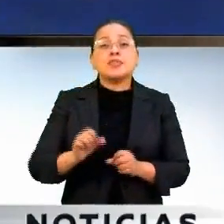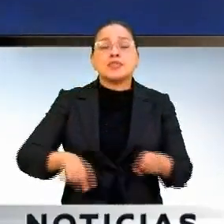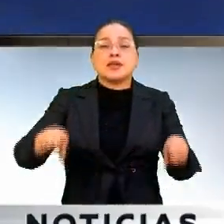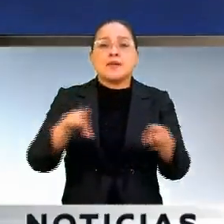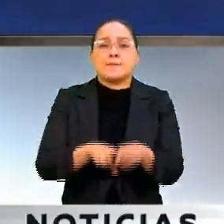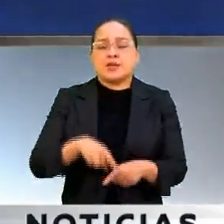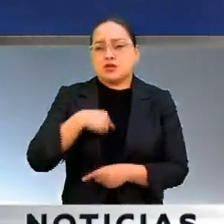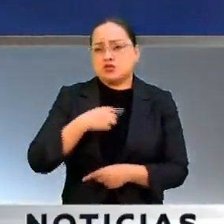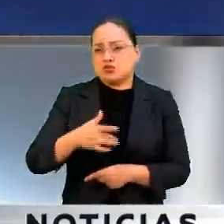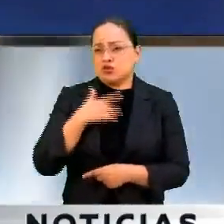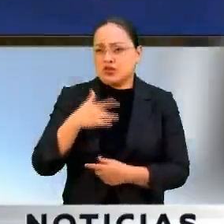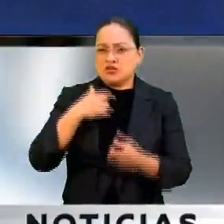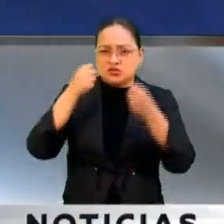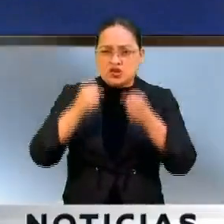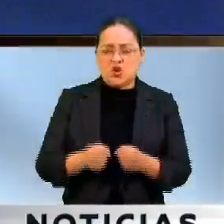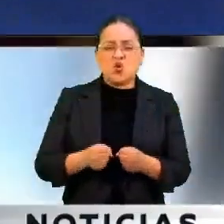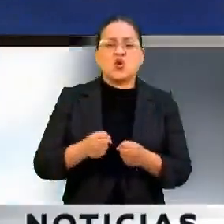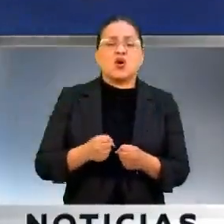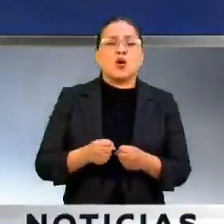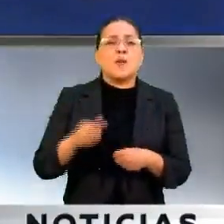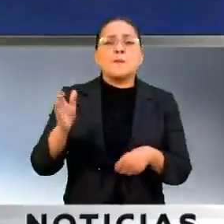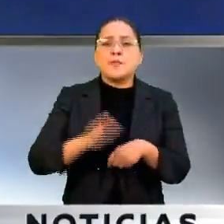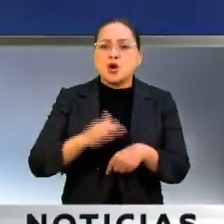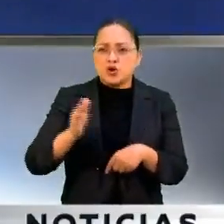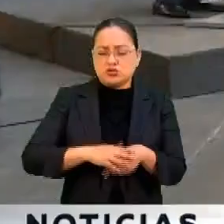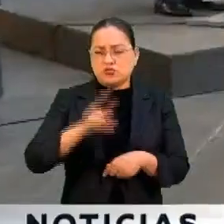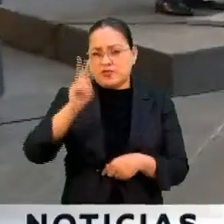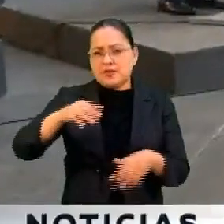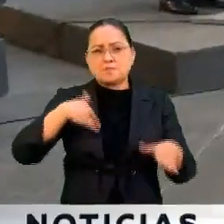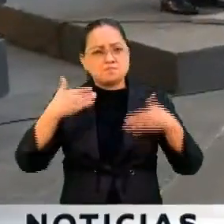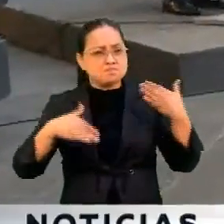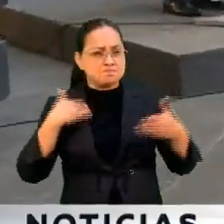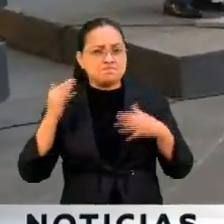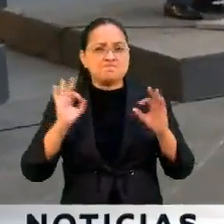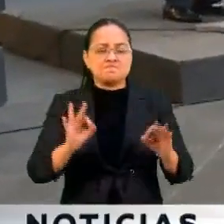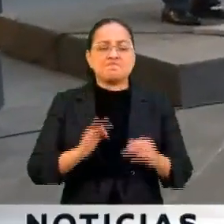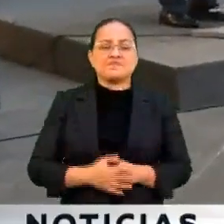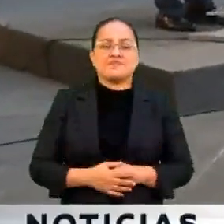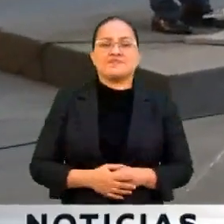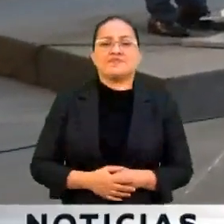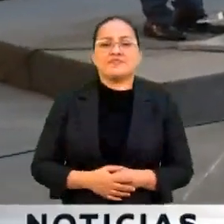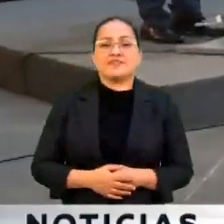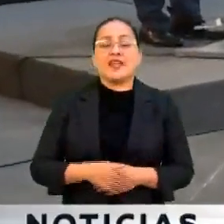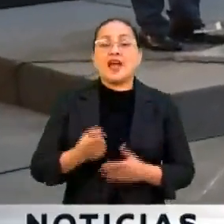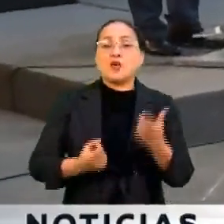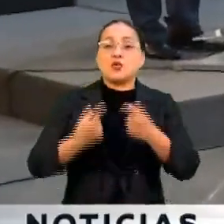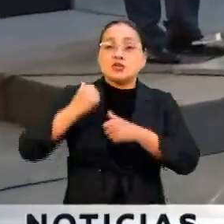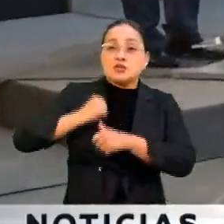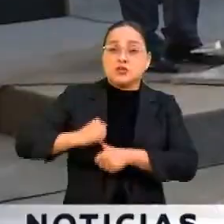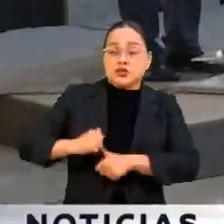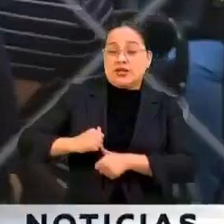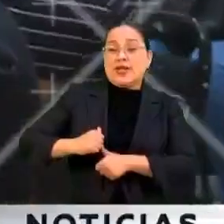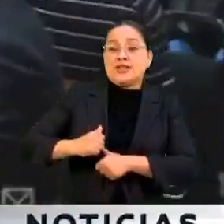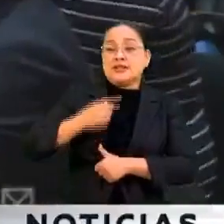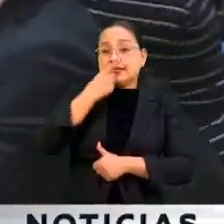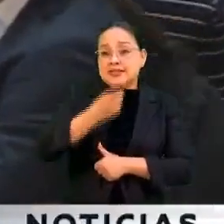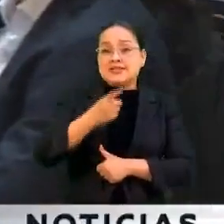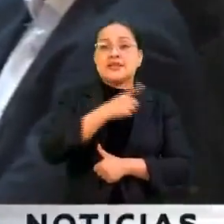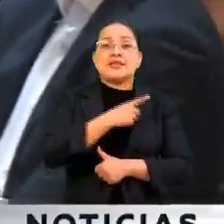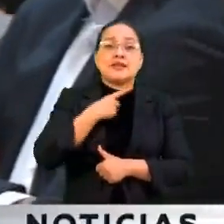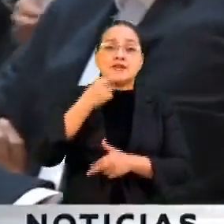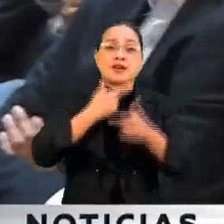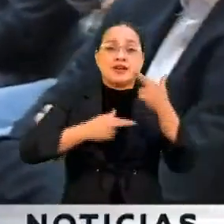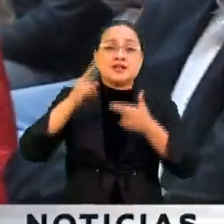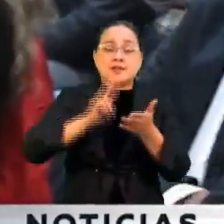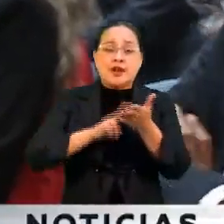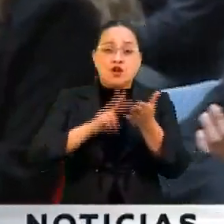que va a ser muy entretenido y muy divertido. Autoridades educativas señalaron la importancia de recuperar valores como la